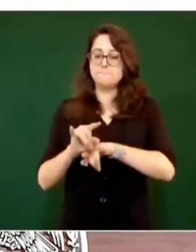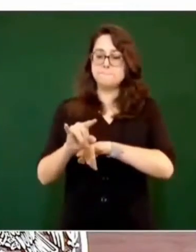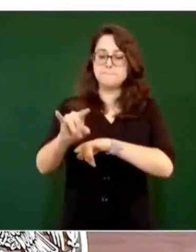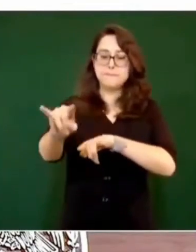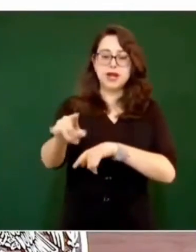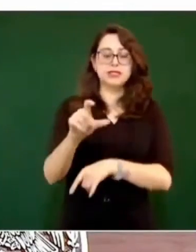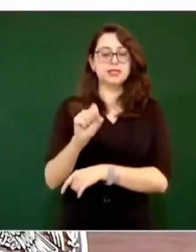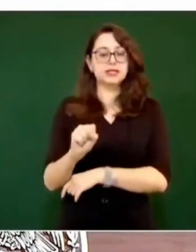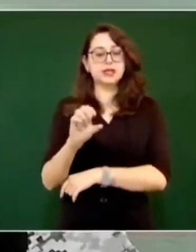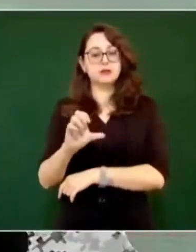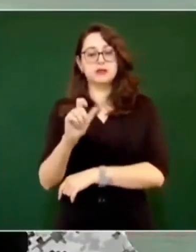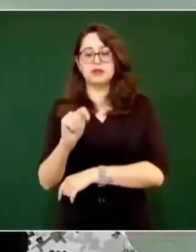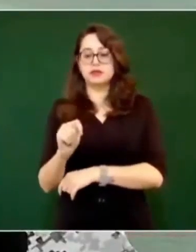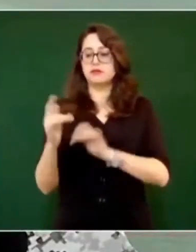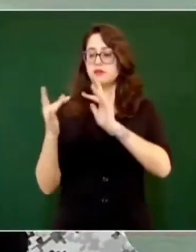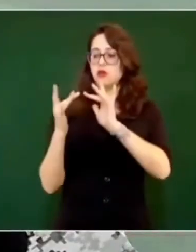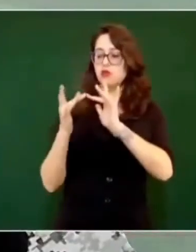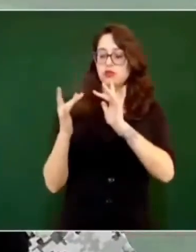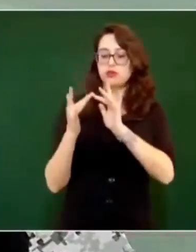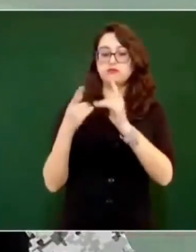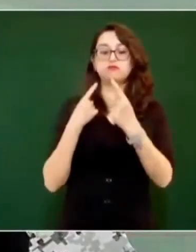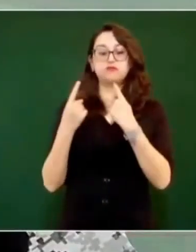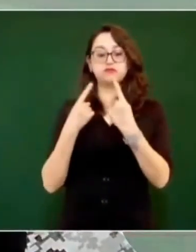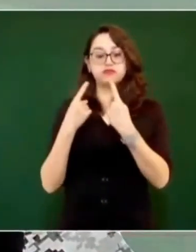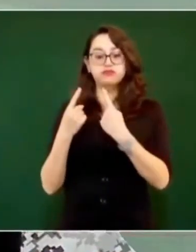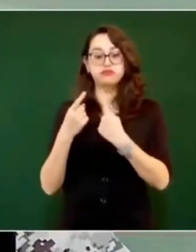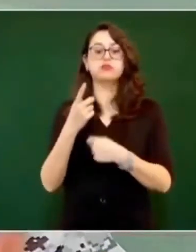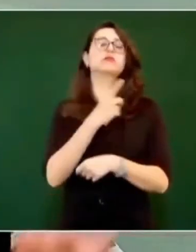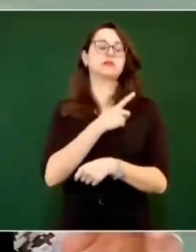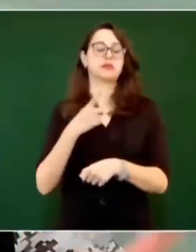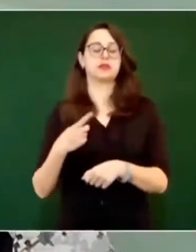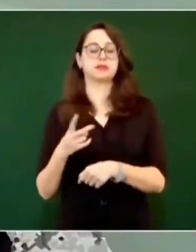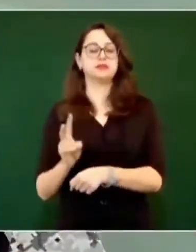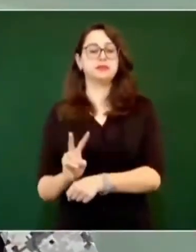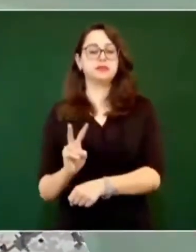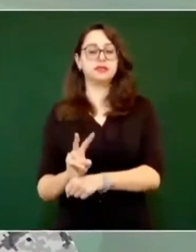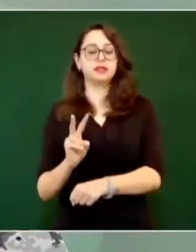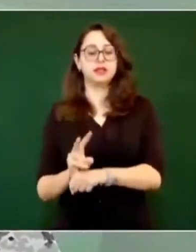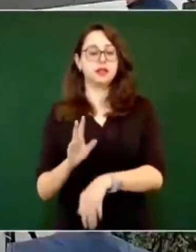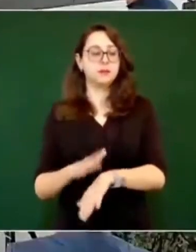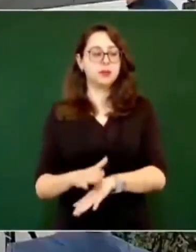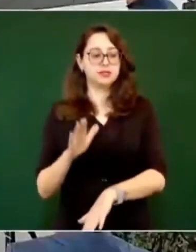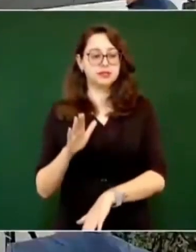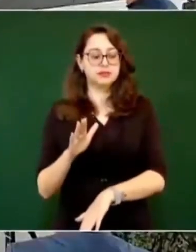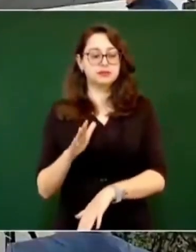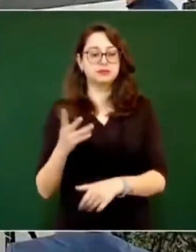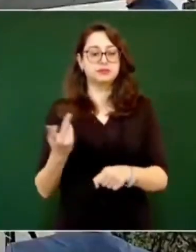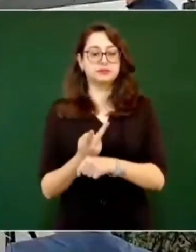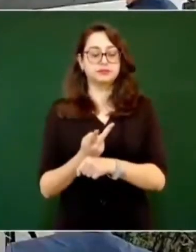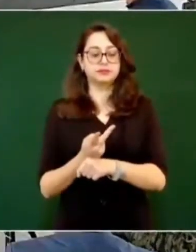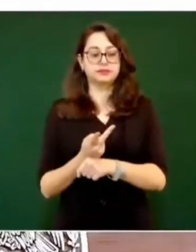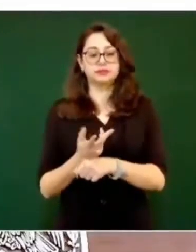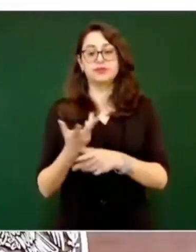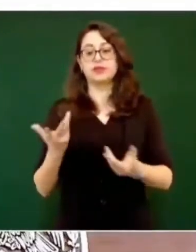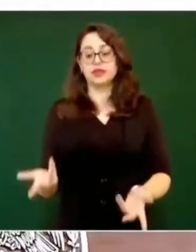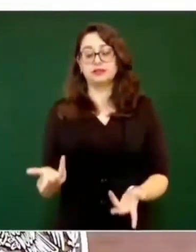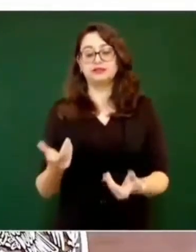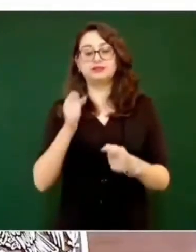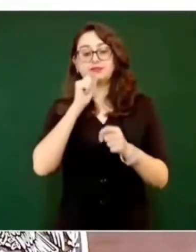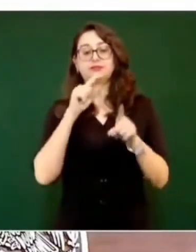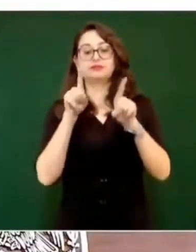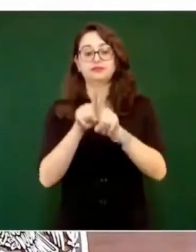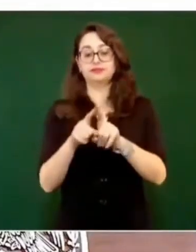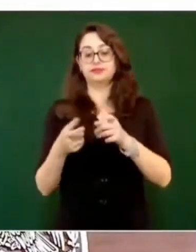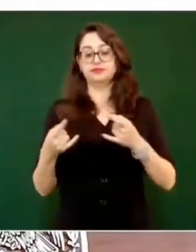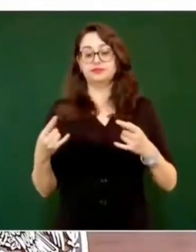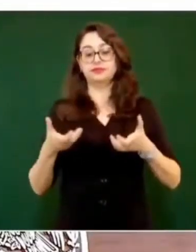Transportes, porque hay razones. El hecho de que haya tramos que están en reparación se presta para